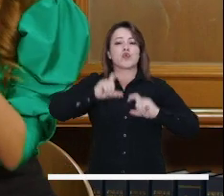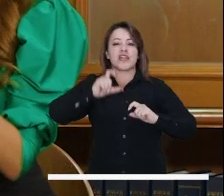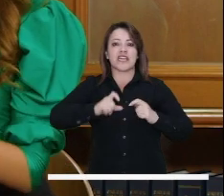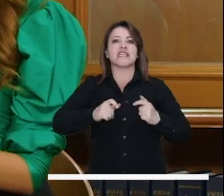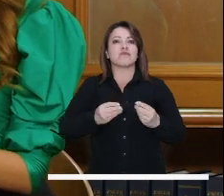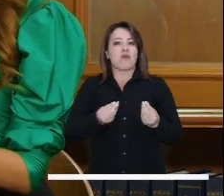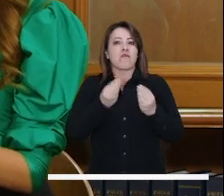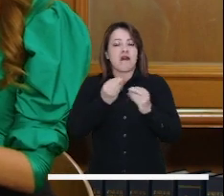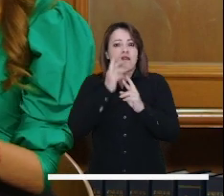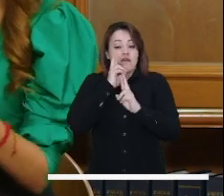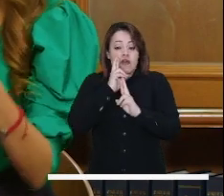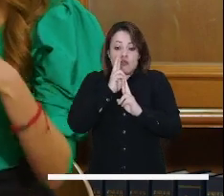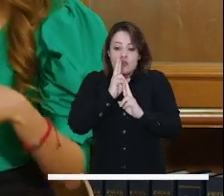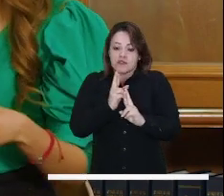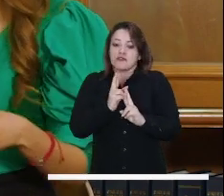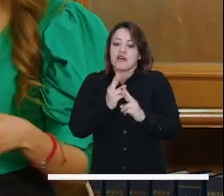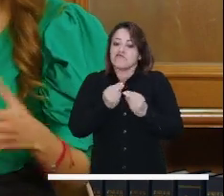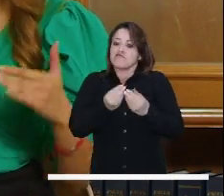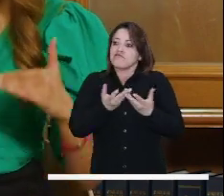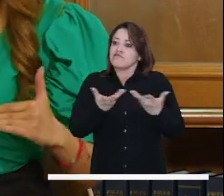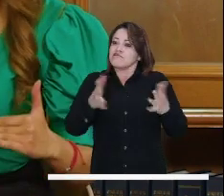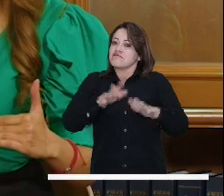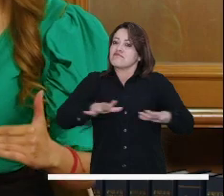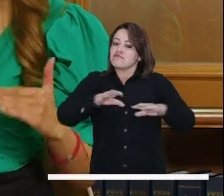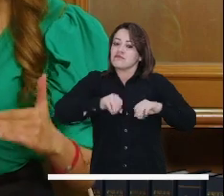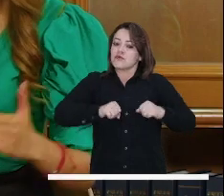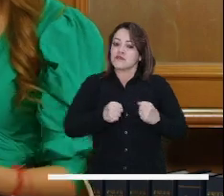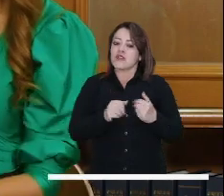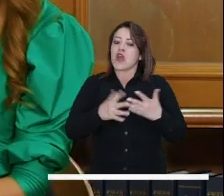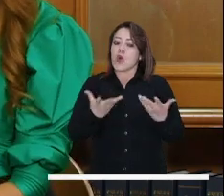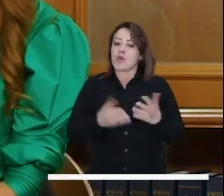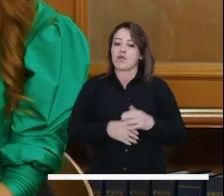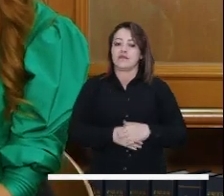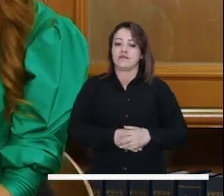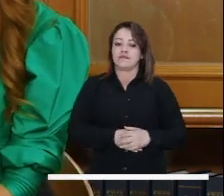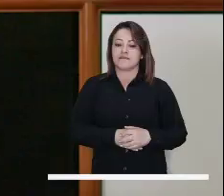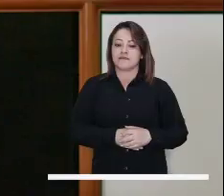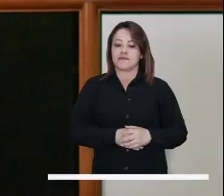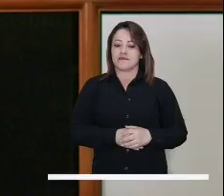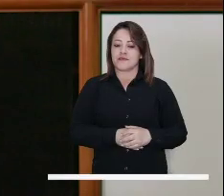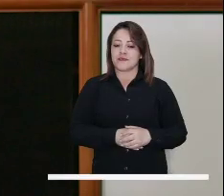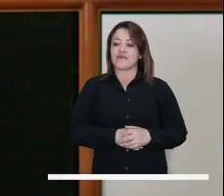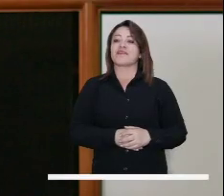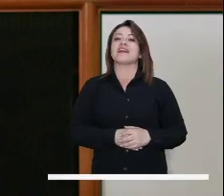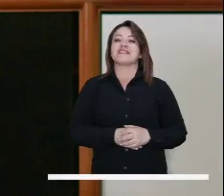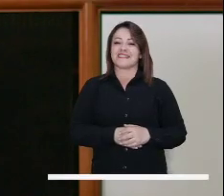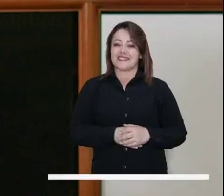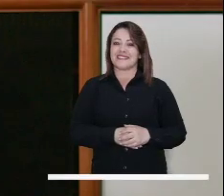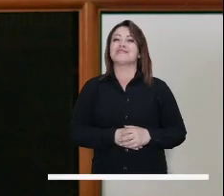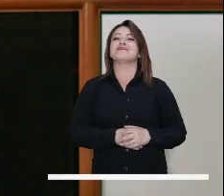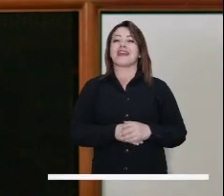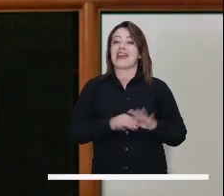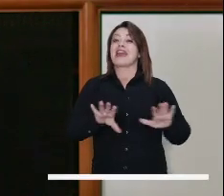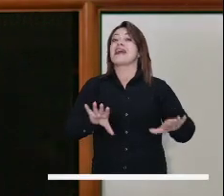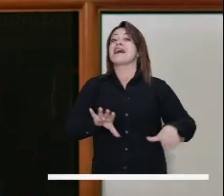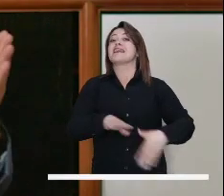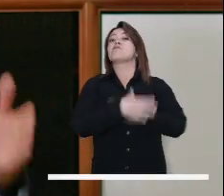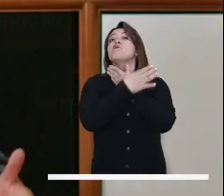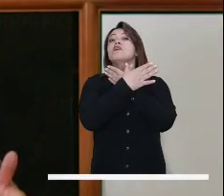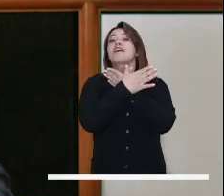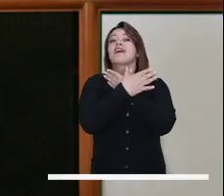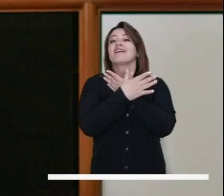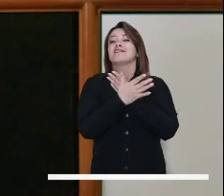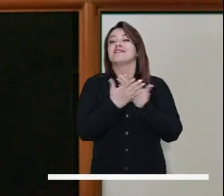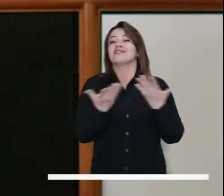turismo diferente, por decirlo así, donde podamos reconocer lo nuestro, lo que tenemos aquí en Bogotá. Es la presencia de toda la